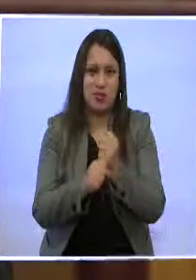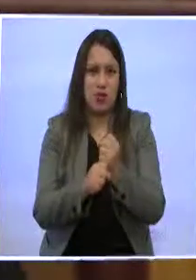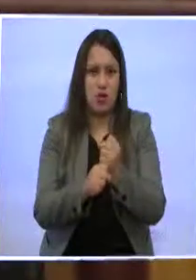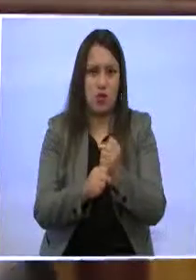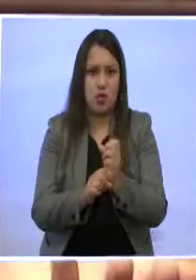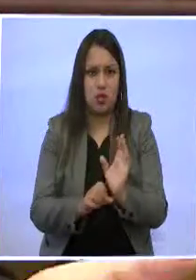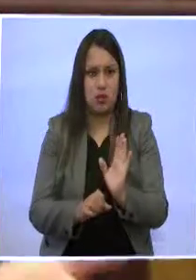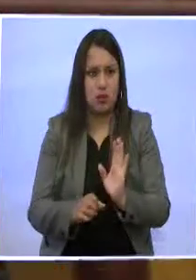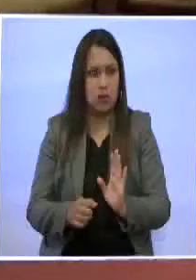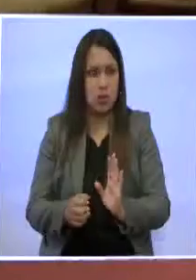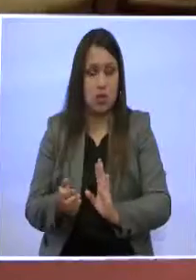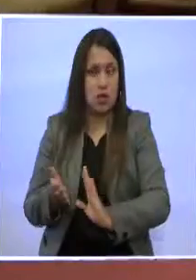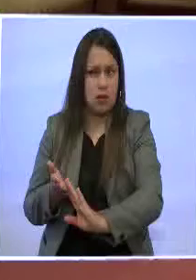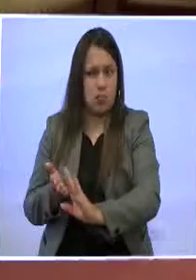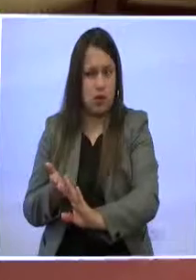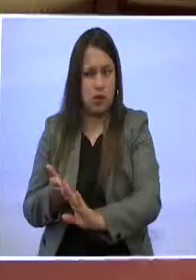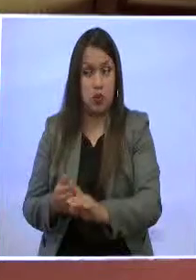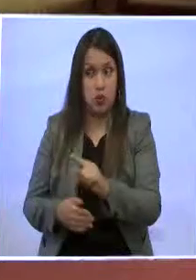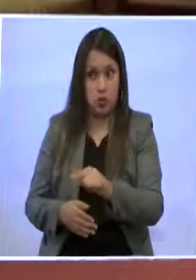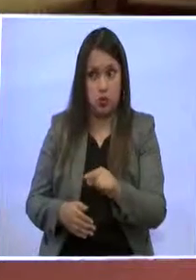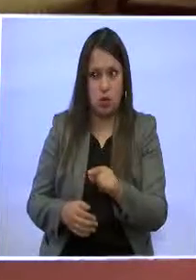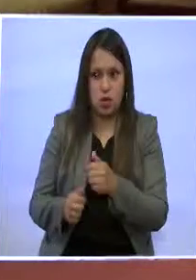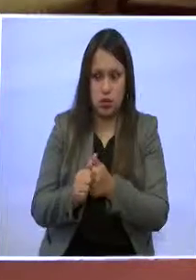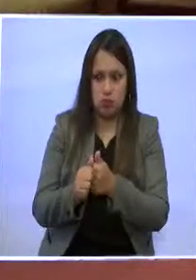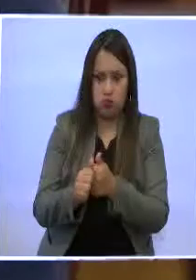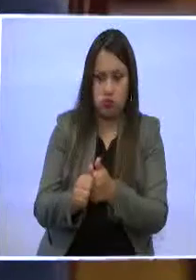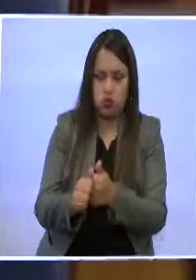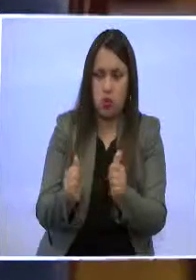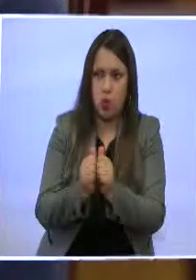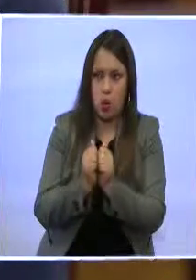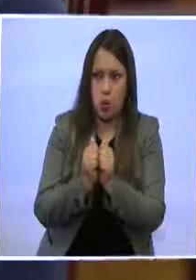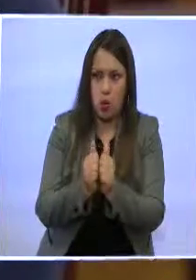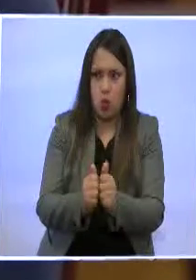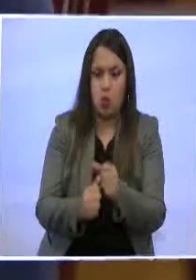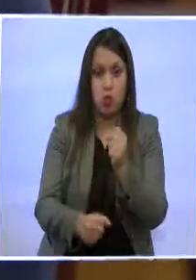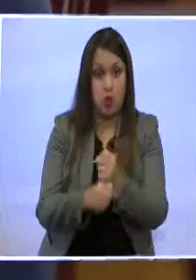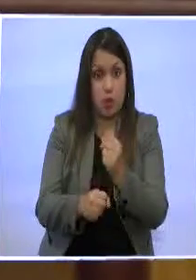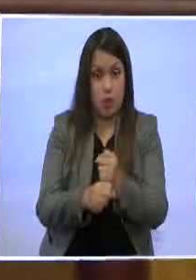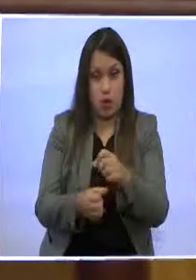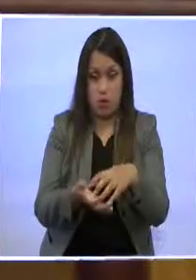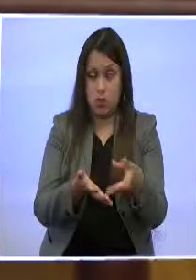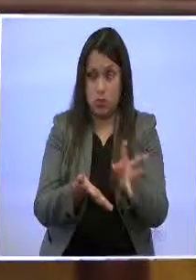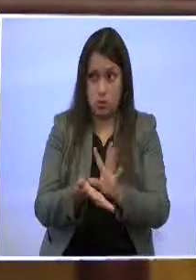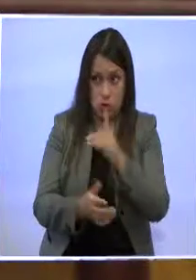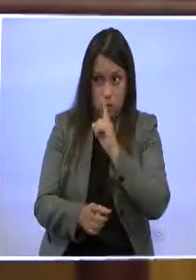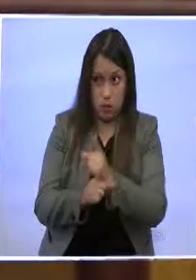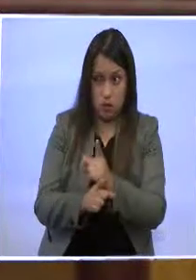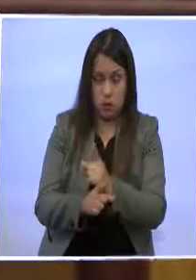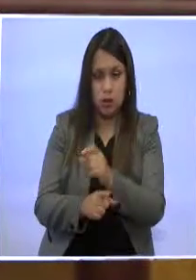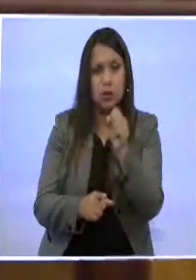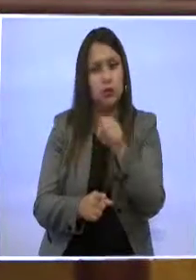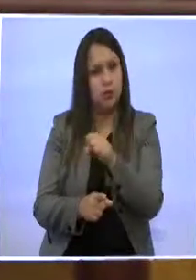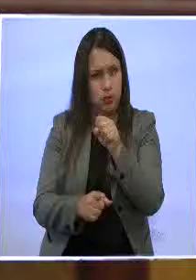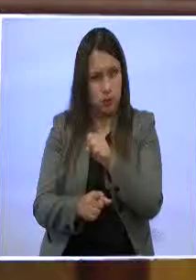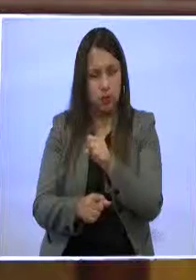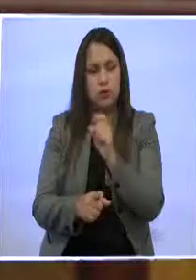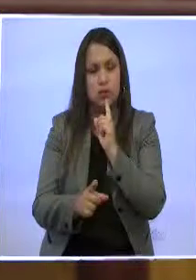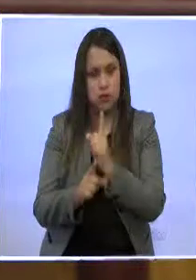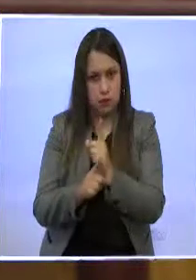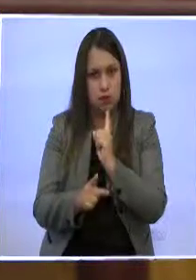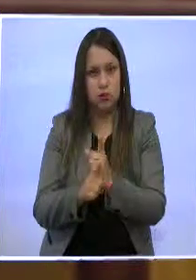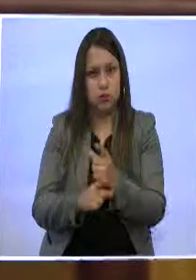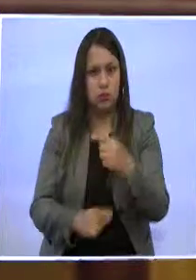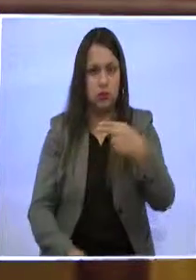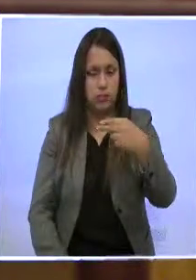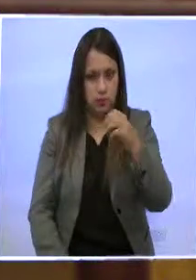Ahí ustedes trabajaron de cerca con la Asamblea, también con los asambleístas de General, porque trabajamos con los asambleístas de Pichincha, con Virgilio